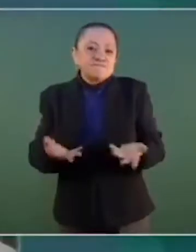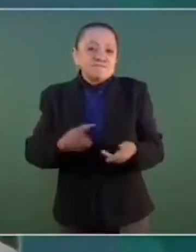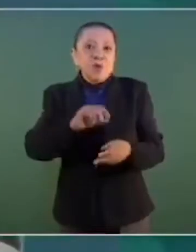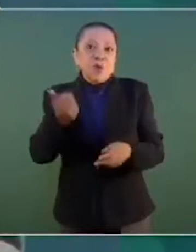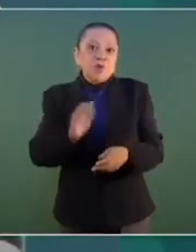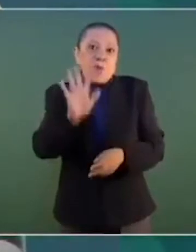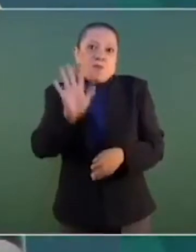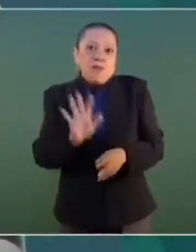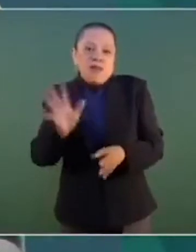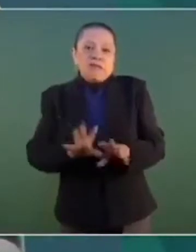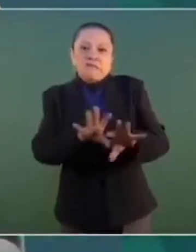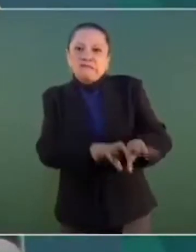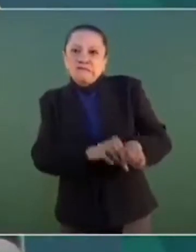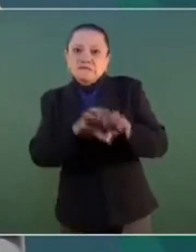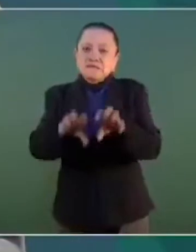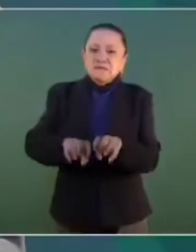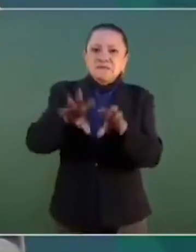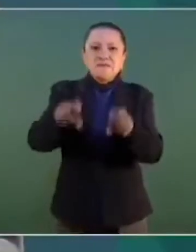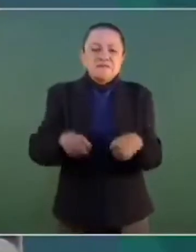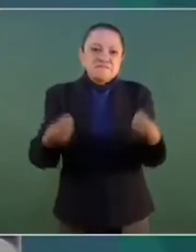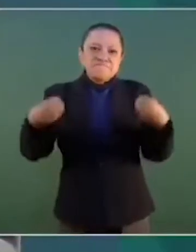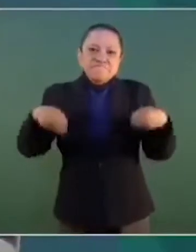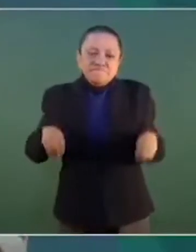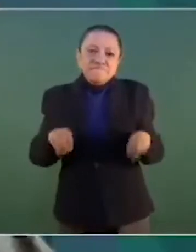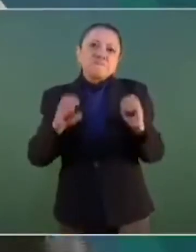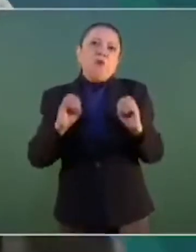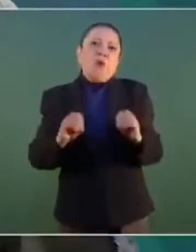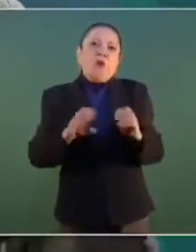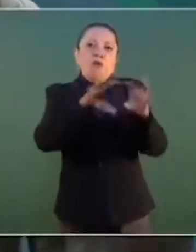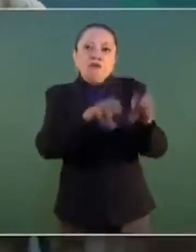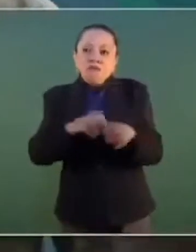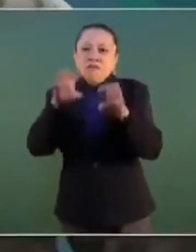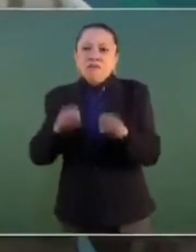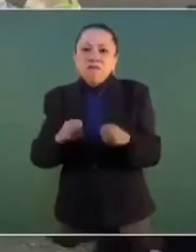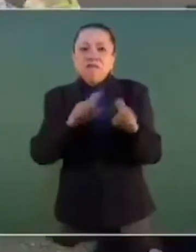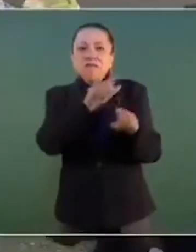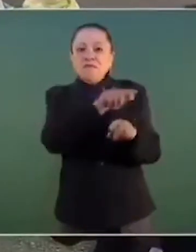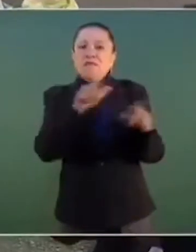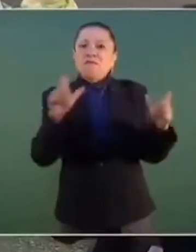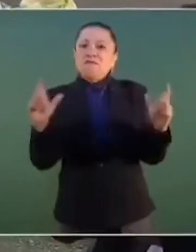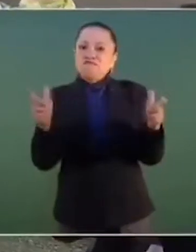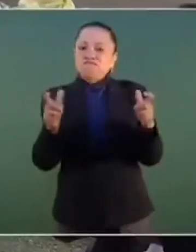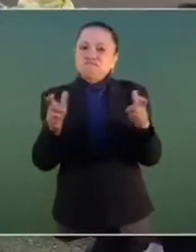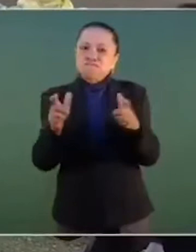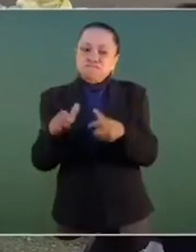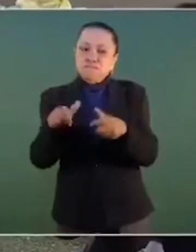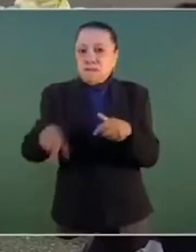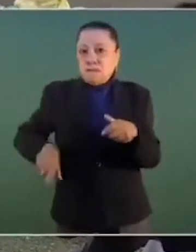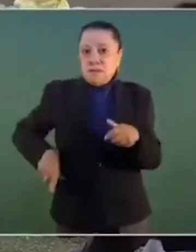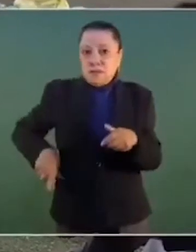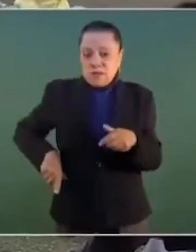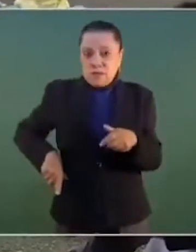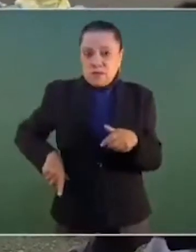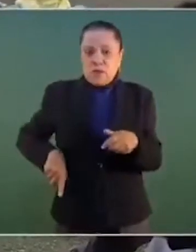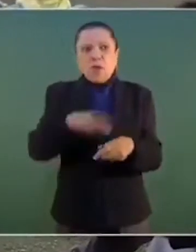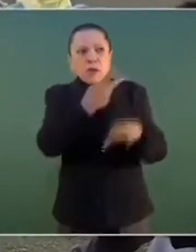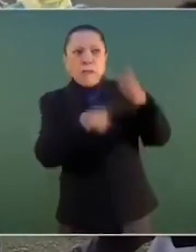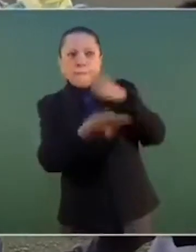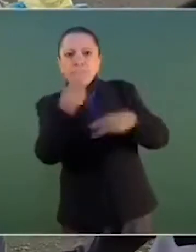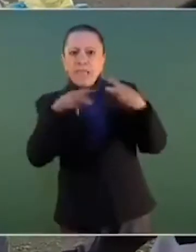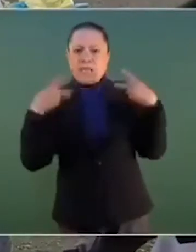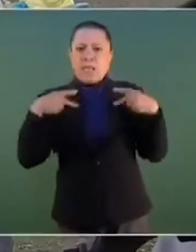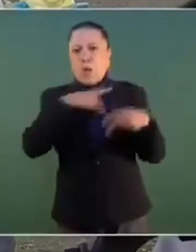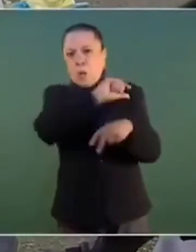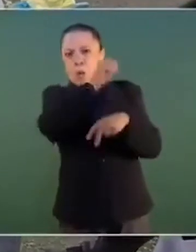conferencia matutina llevada a cabo en Cuernavaca, Morelos, en donde el mandatario mexicano afirmó que en su administración no habrá